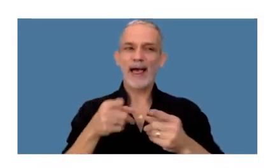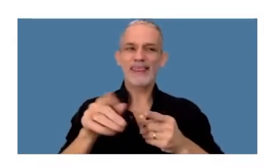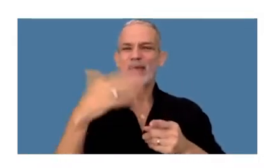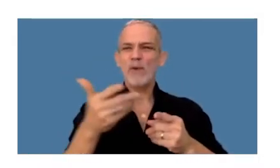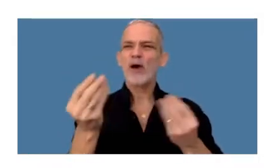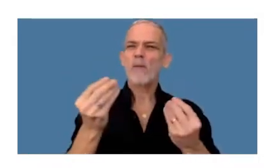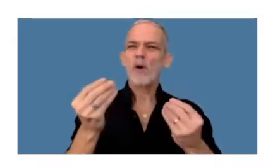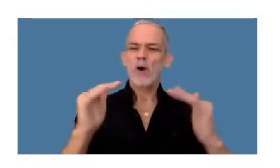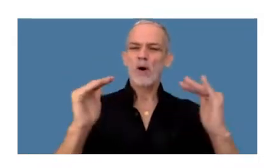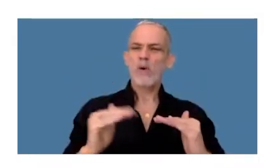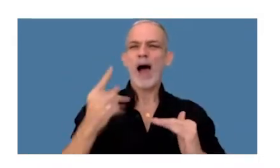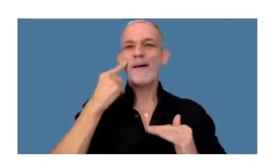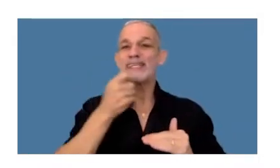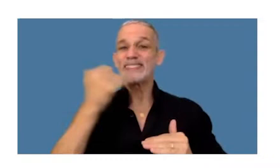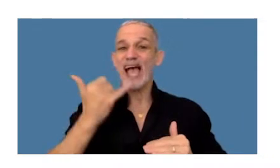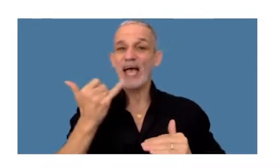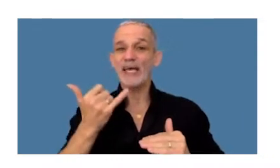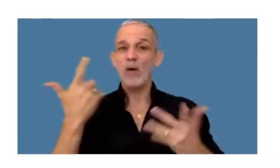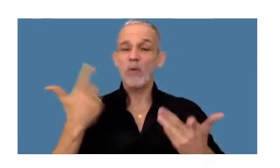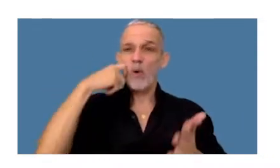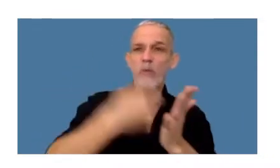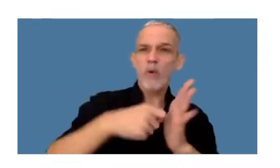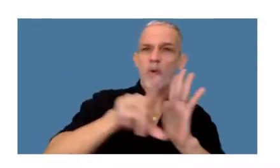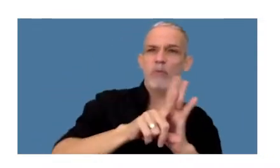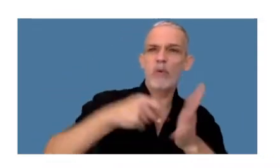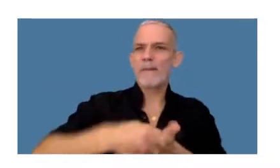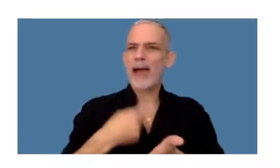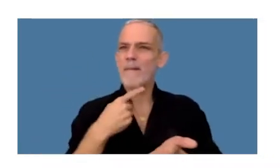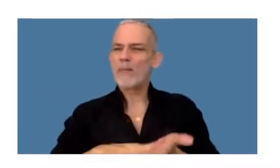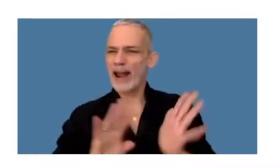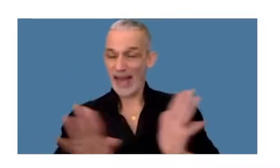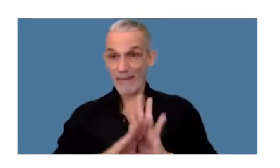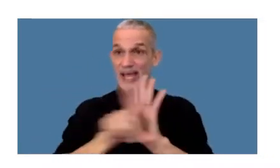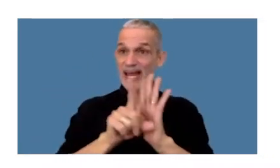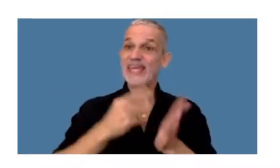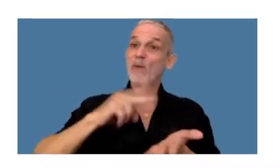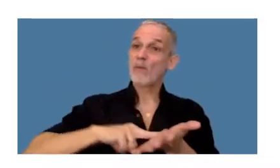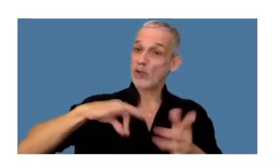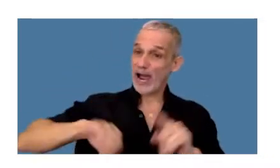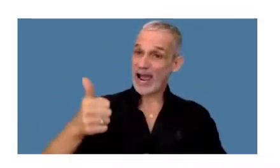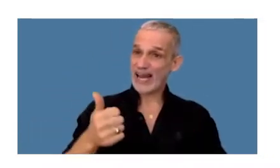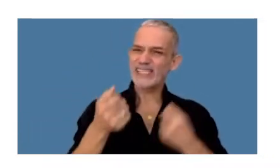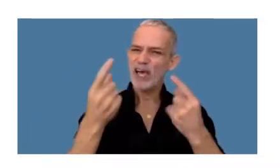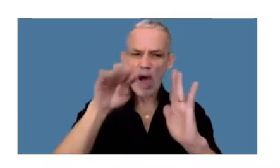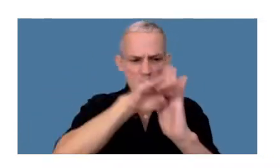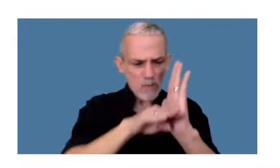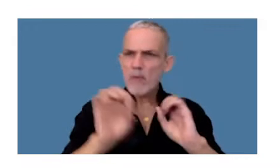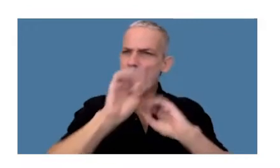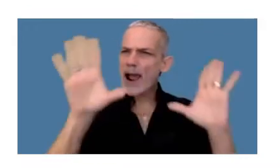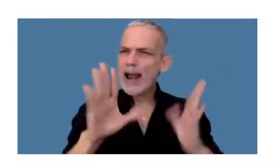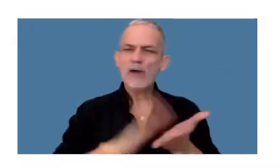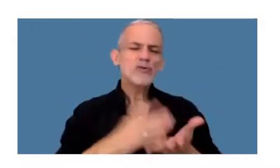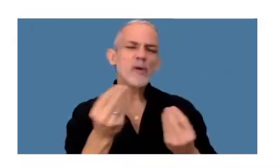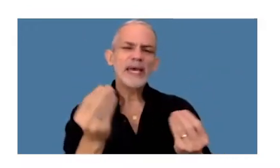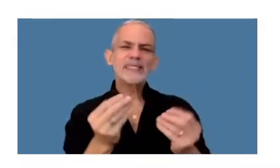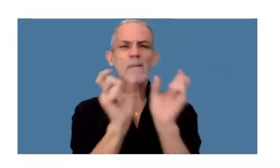descender en la eventual comisión de un delito de evasión La ley de impuesto a las ganancias no brinda una definición de lo que se